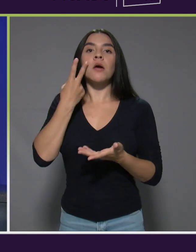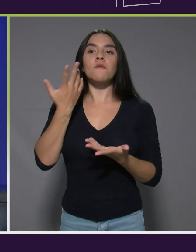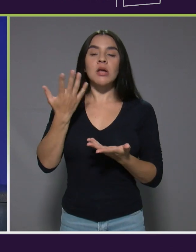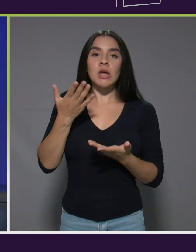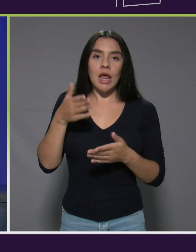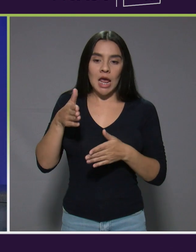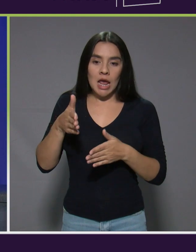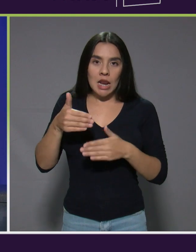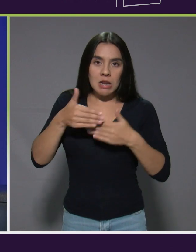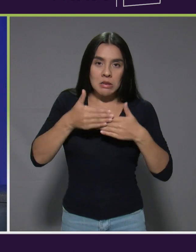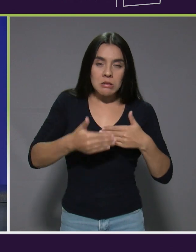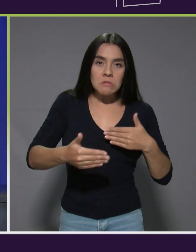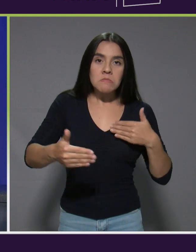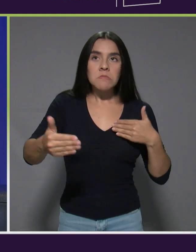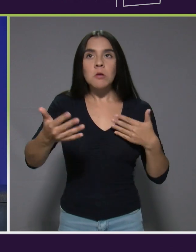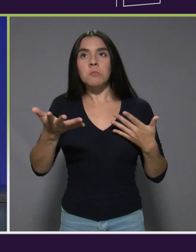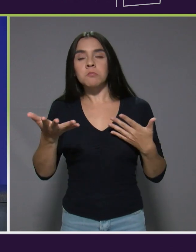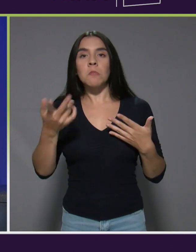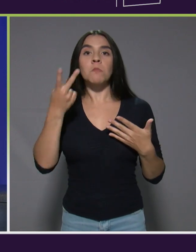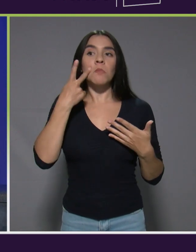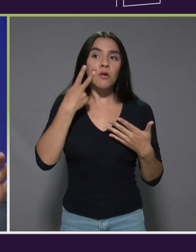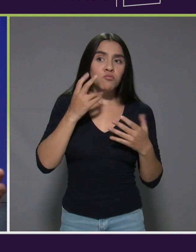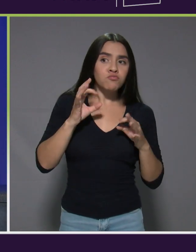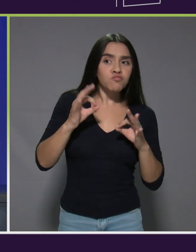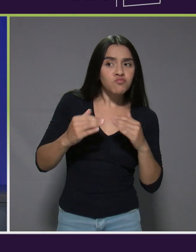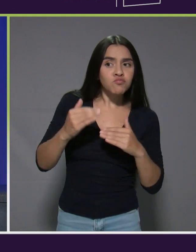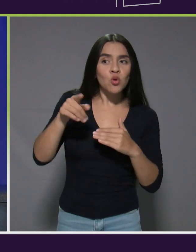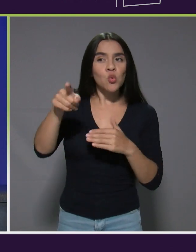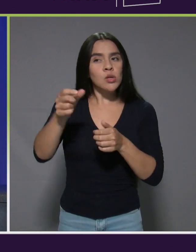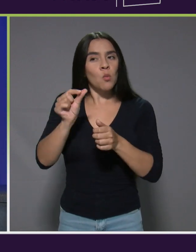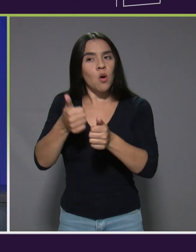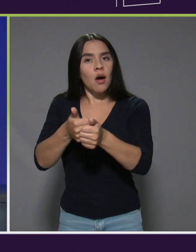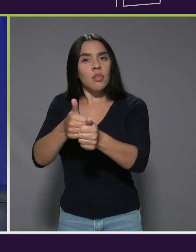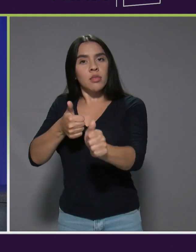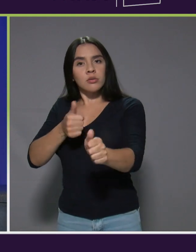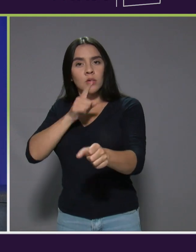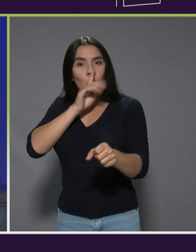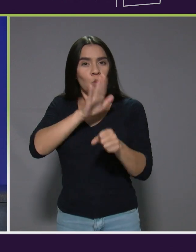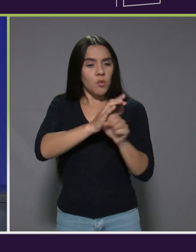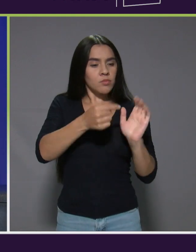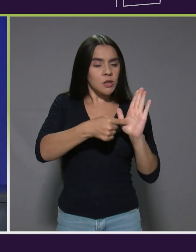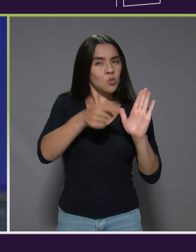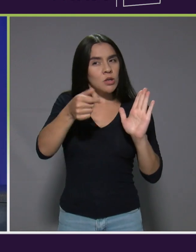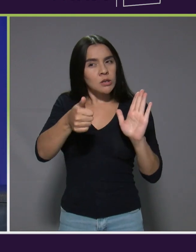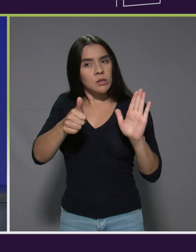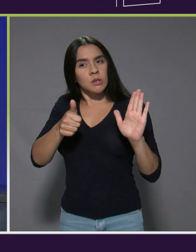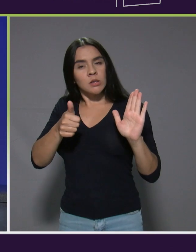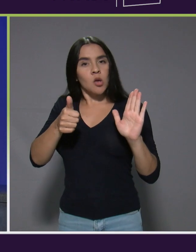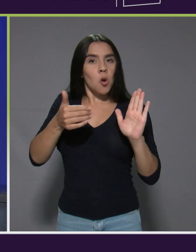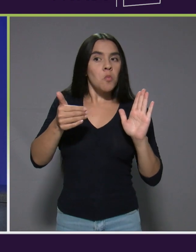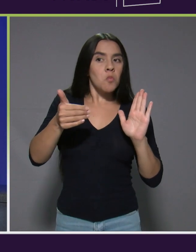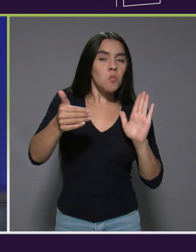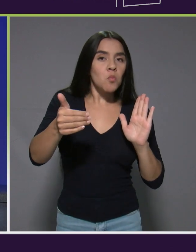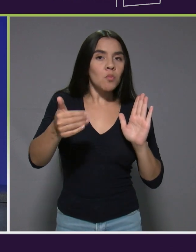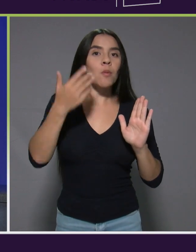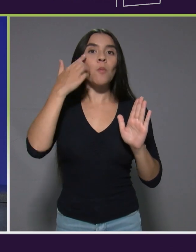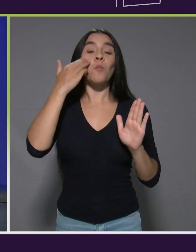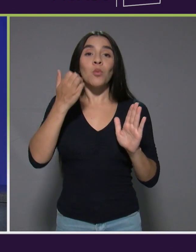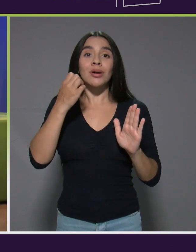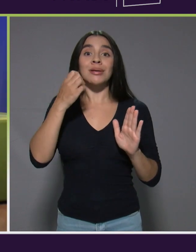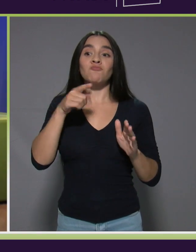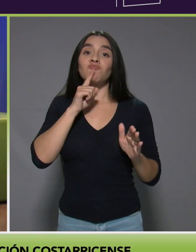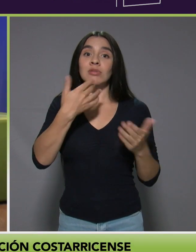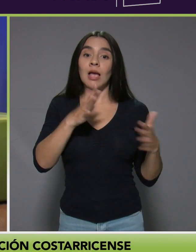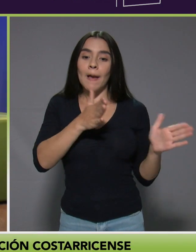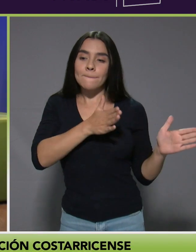diciendo, por dónde vamos, usted va trazado, vamos así, porque está planeado como cada año,